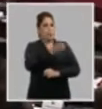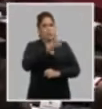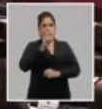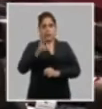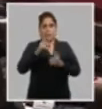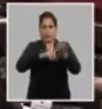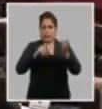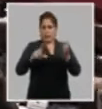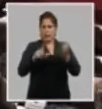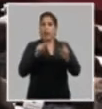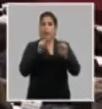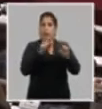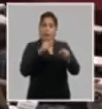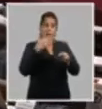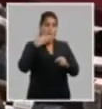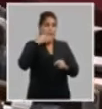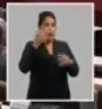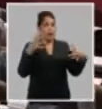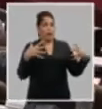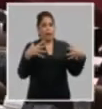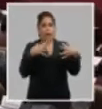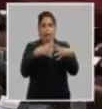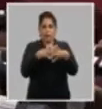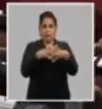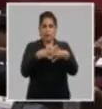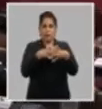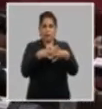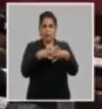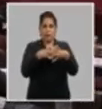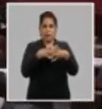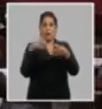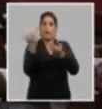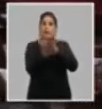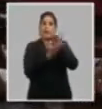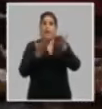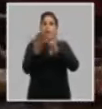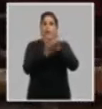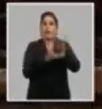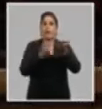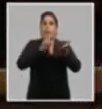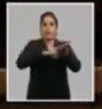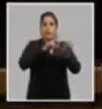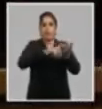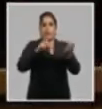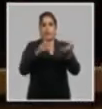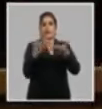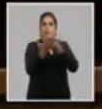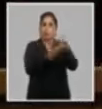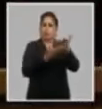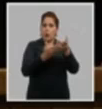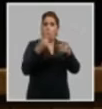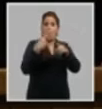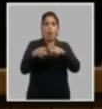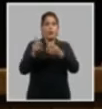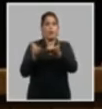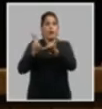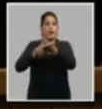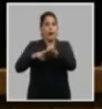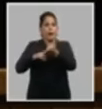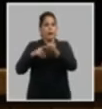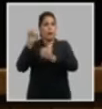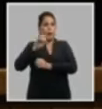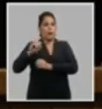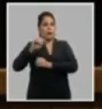propiciando mayor vínculo e intercambio de sus integrantes con los militantes y